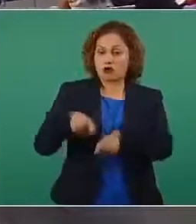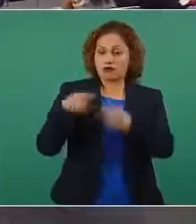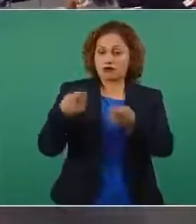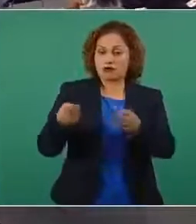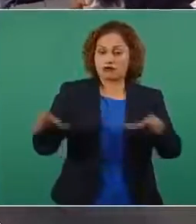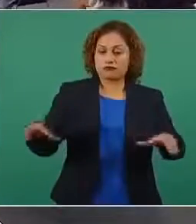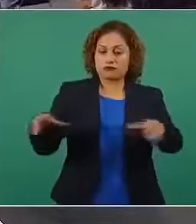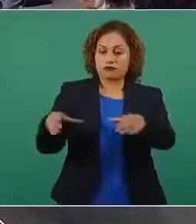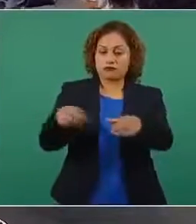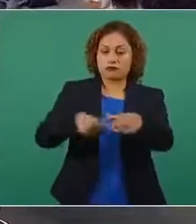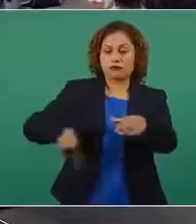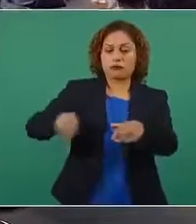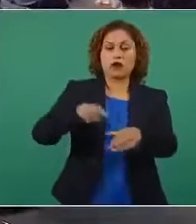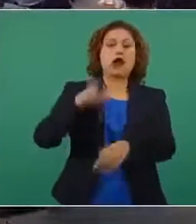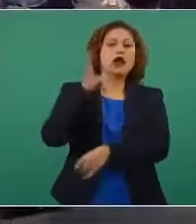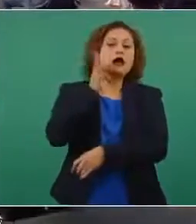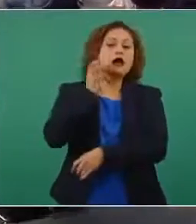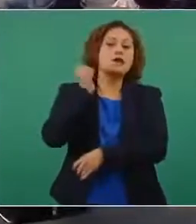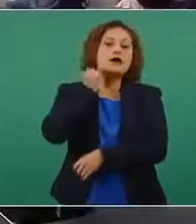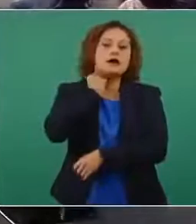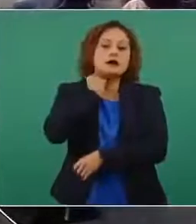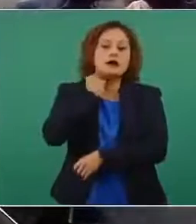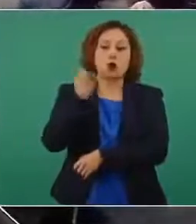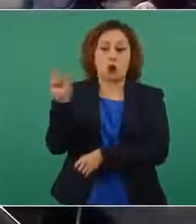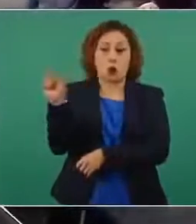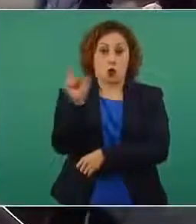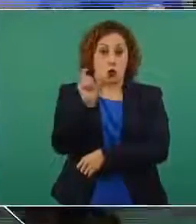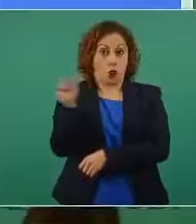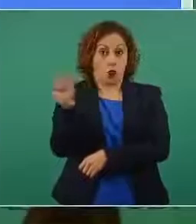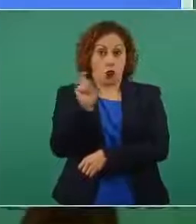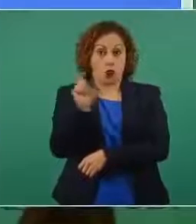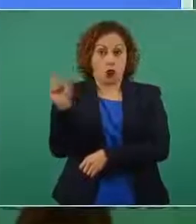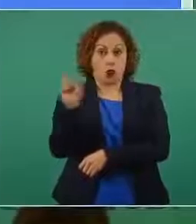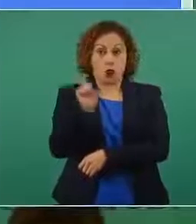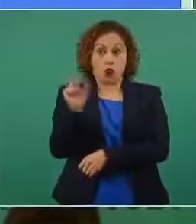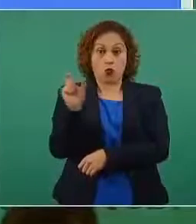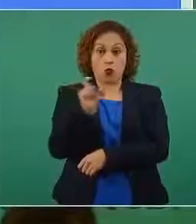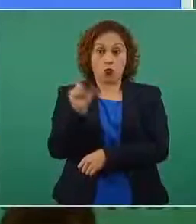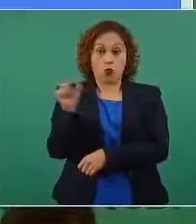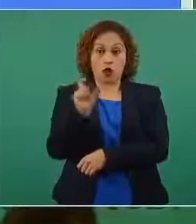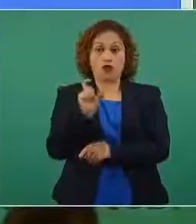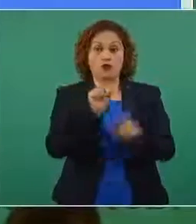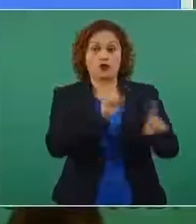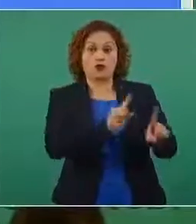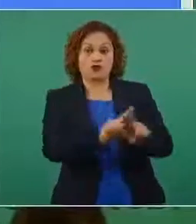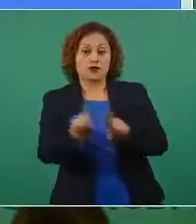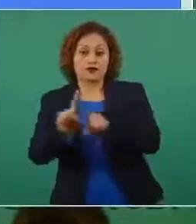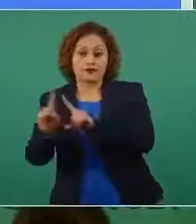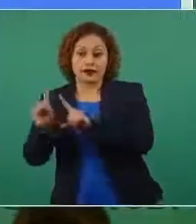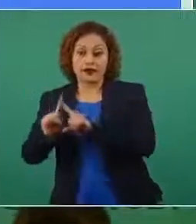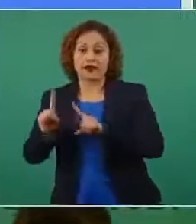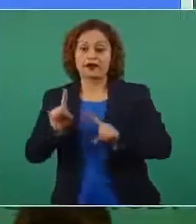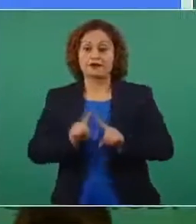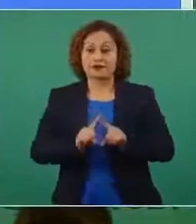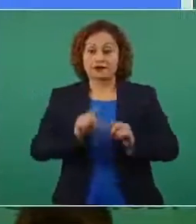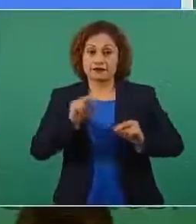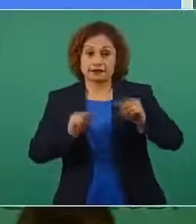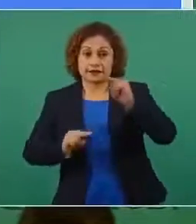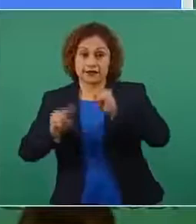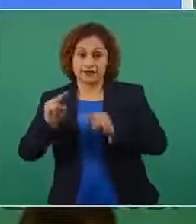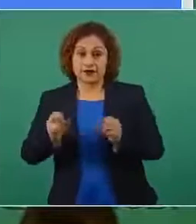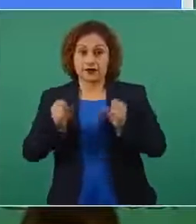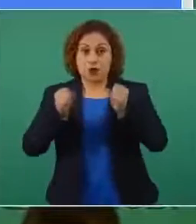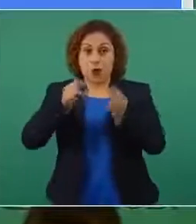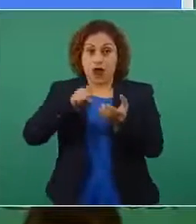declarar cuando hayan desaparecido todos los poderes constitucionales de un